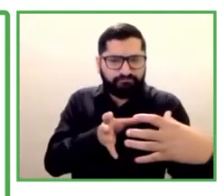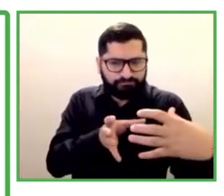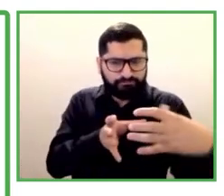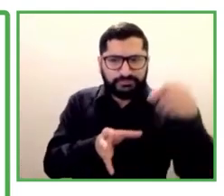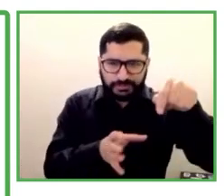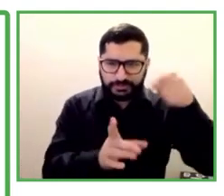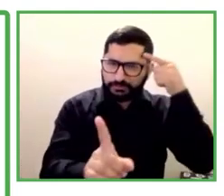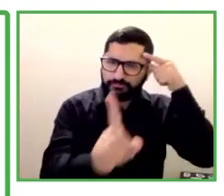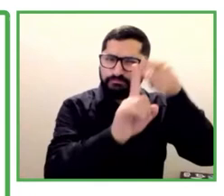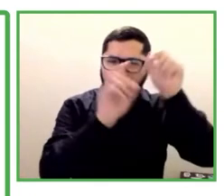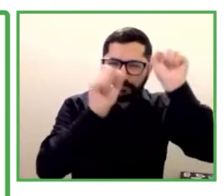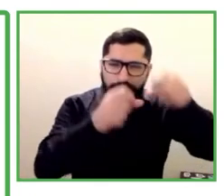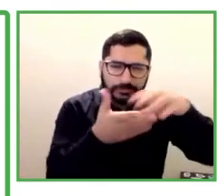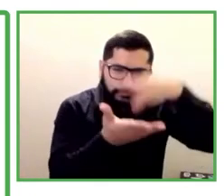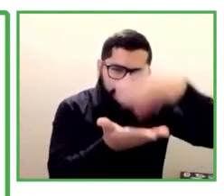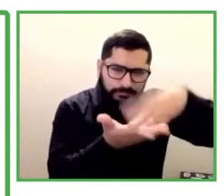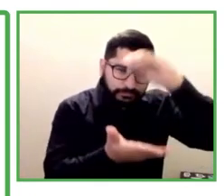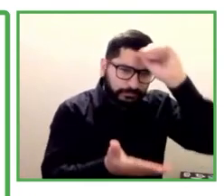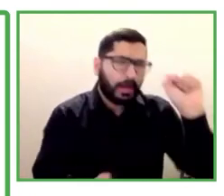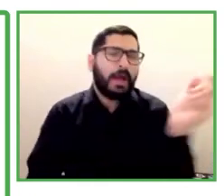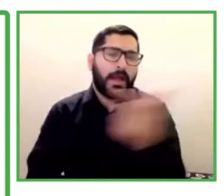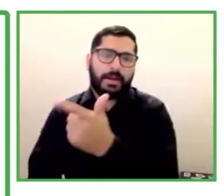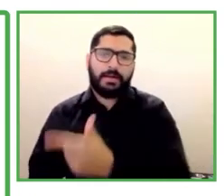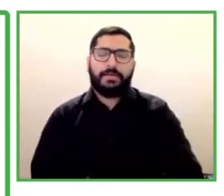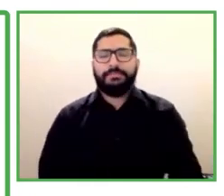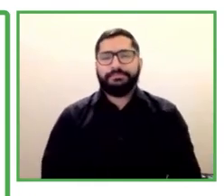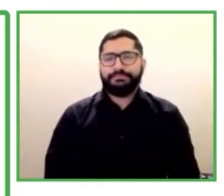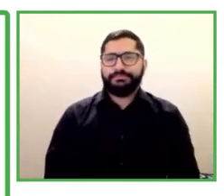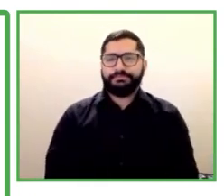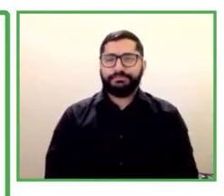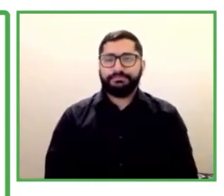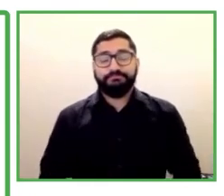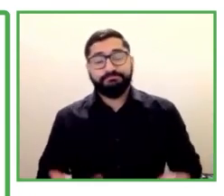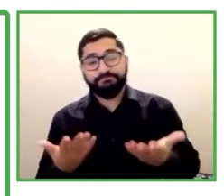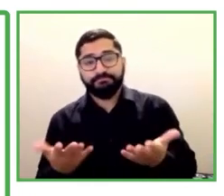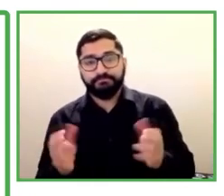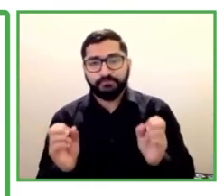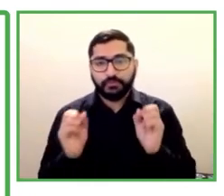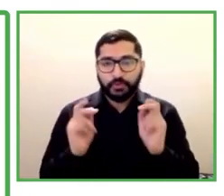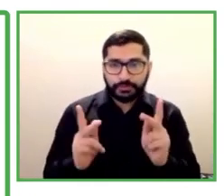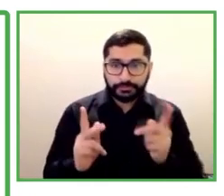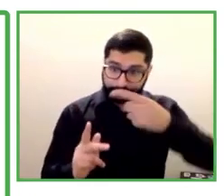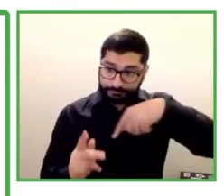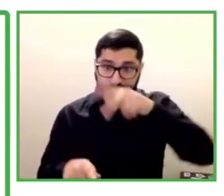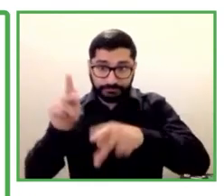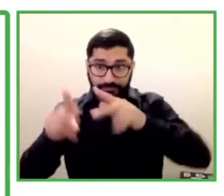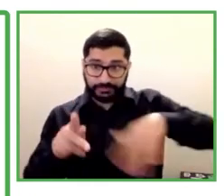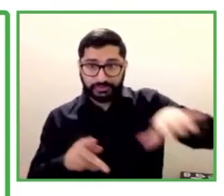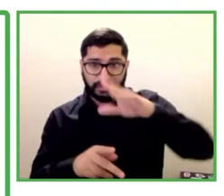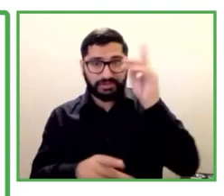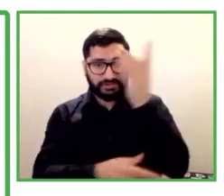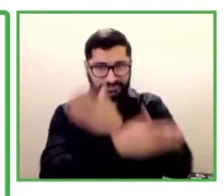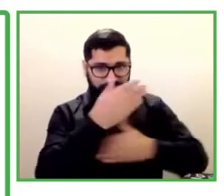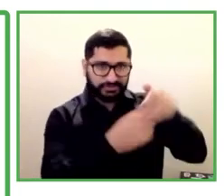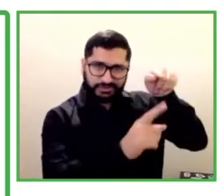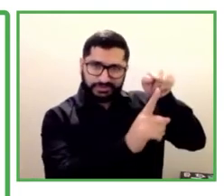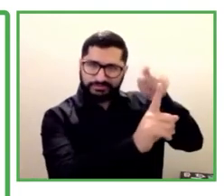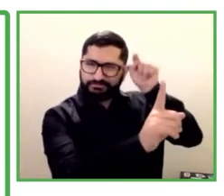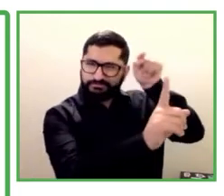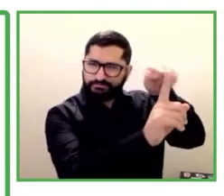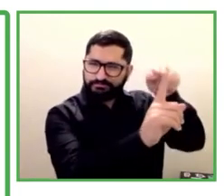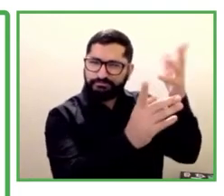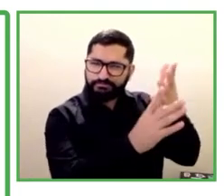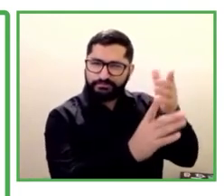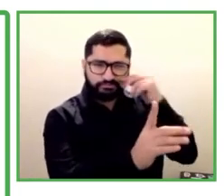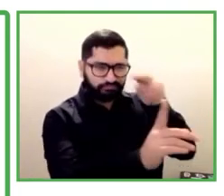A pesar de esto, las personas con discapacidades y sin no tienen esta convicción muchas veces y no